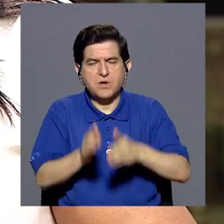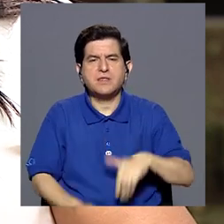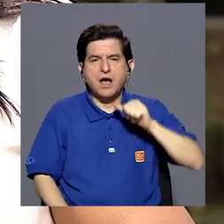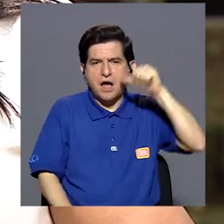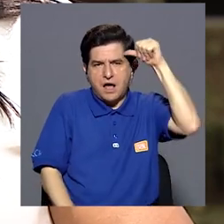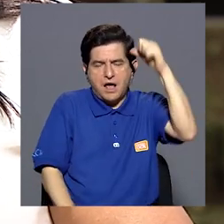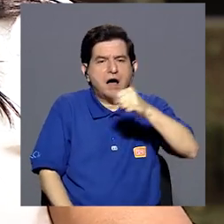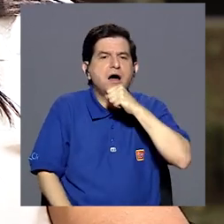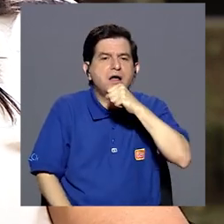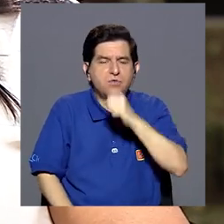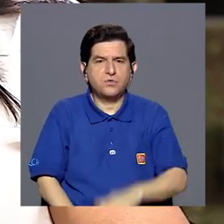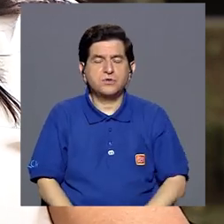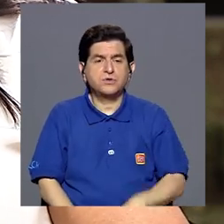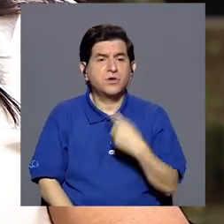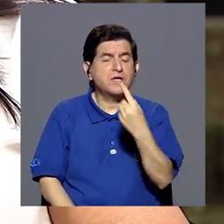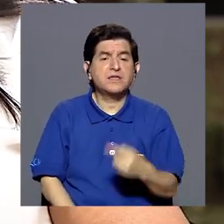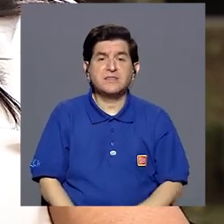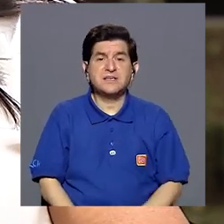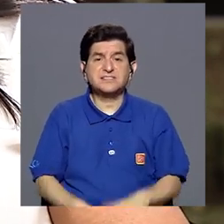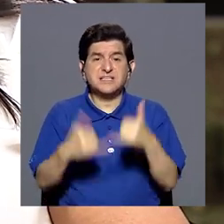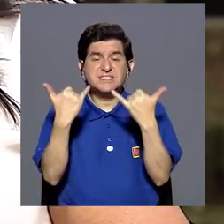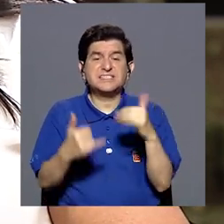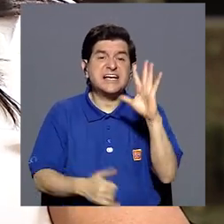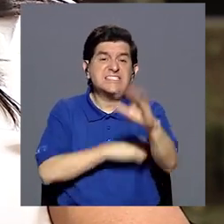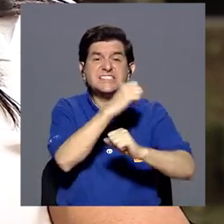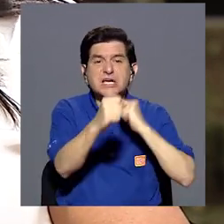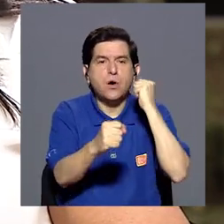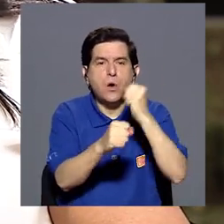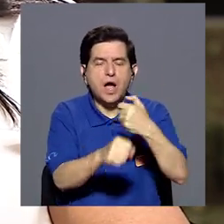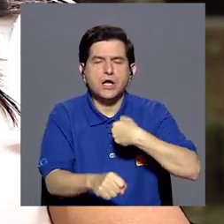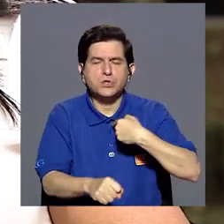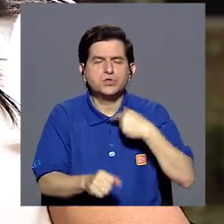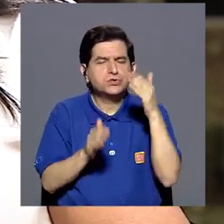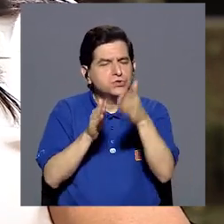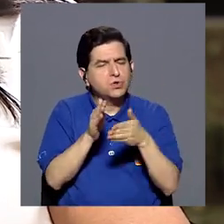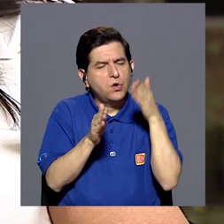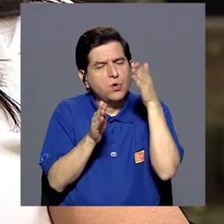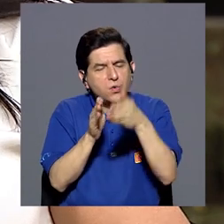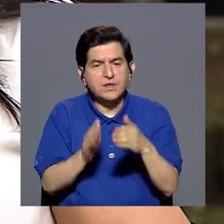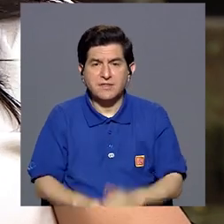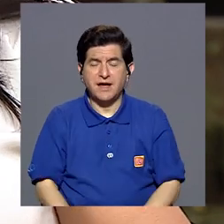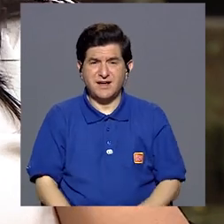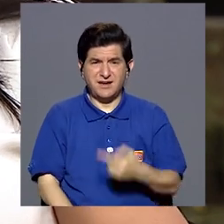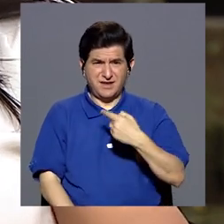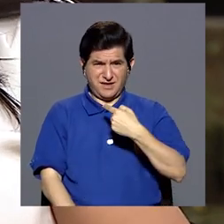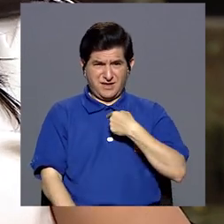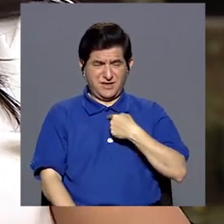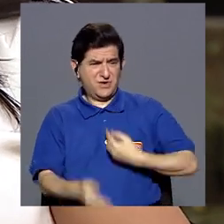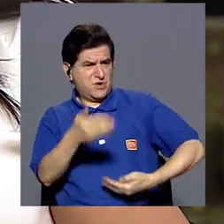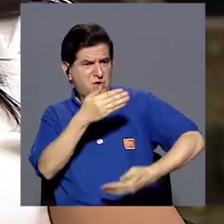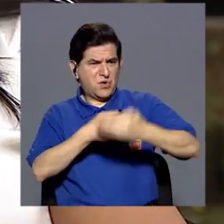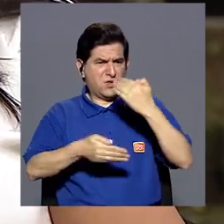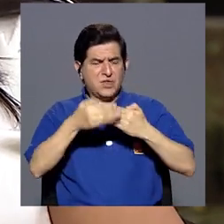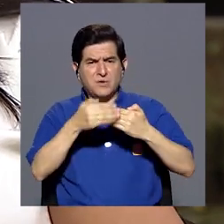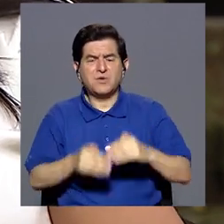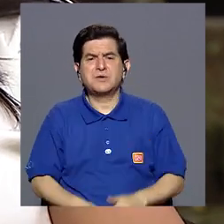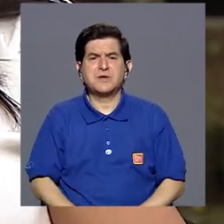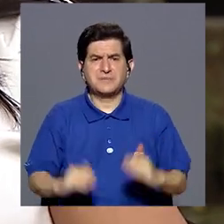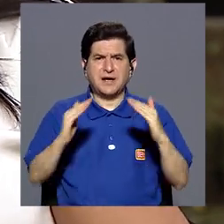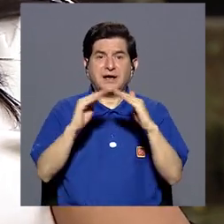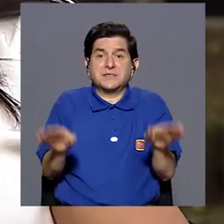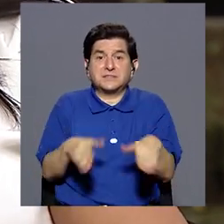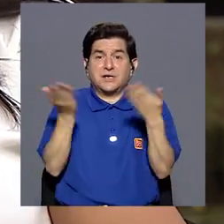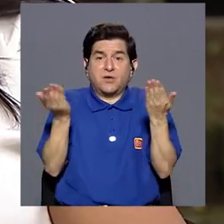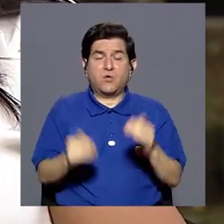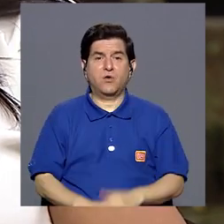adulto mayor y a veces me dicen, doctora, ya tengo cinco años de estar cuidando y cómo hago para devolverme a la casa, porque yo